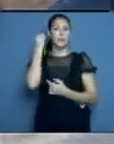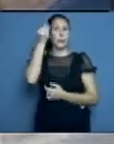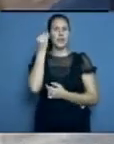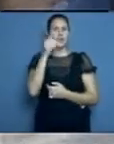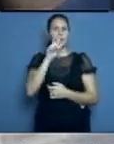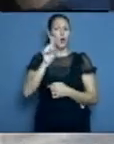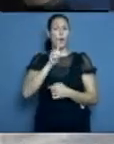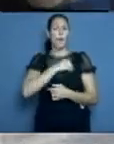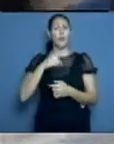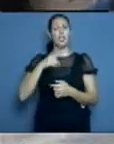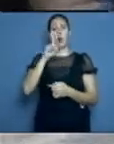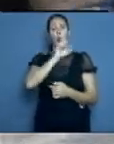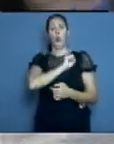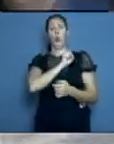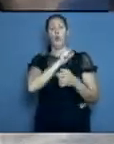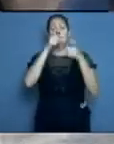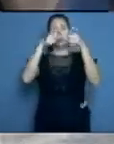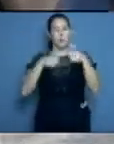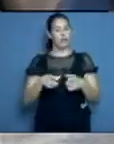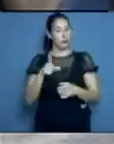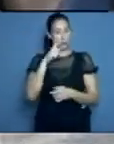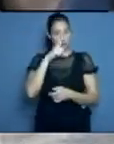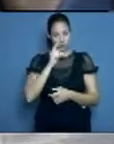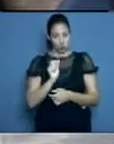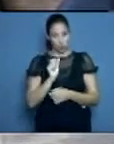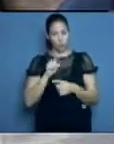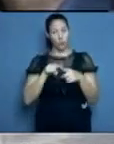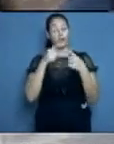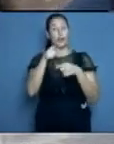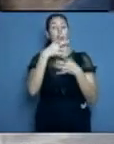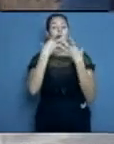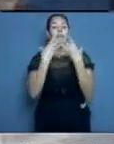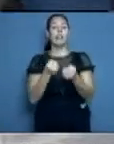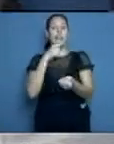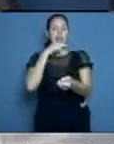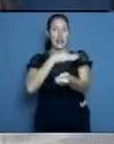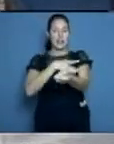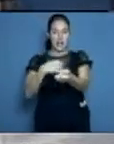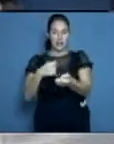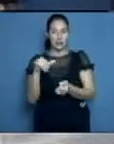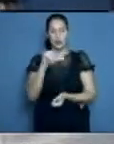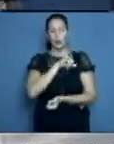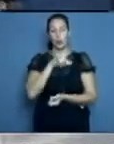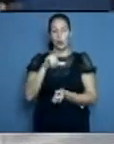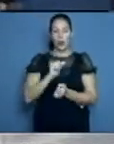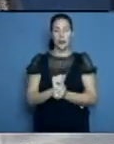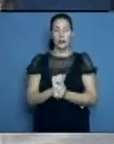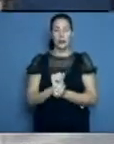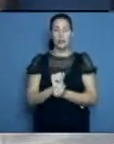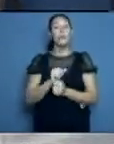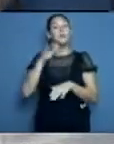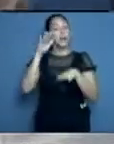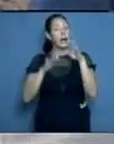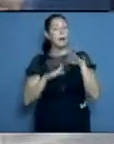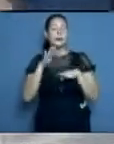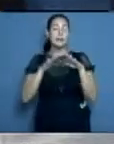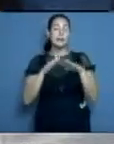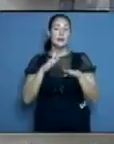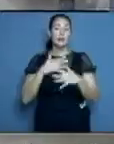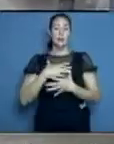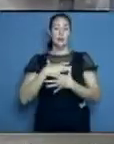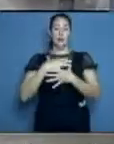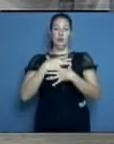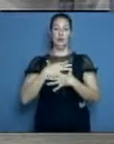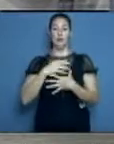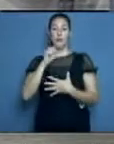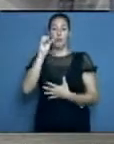su oxigenación de la sangre es apropiada para la condición que tiene. Entonces, no requeriría el tratamiento con oxígeno. Es decir, hay toda una serie